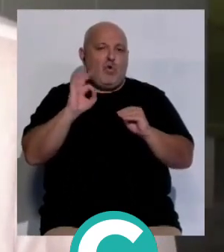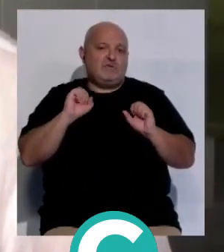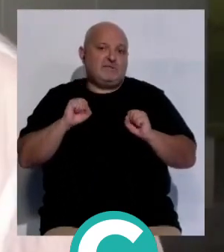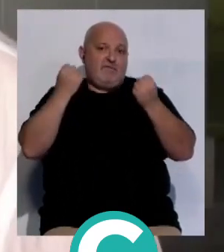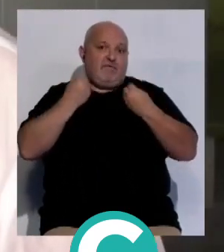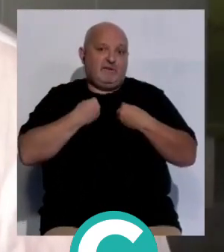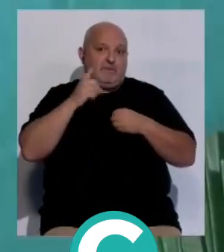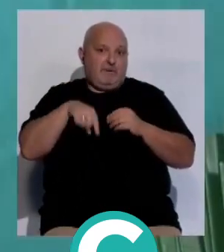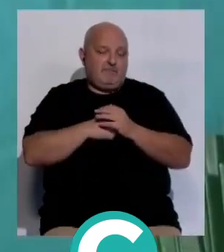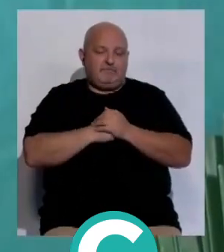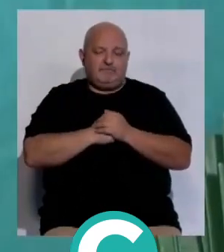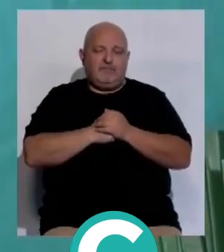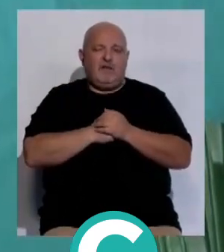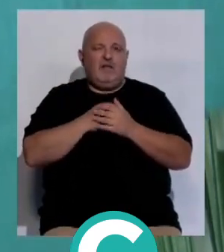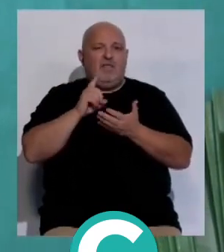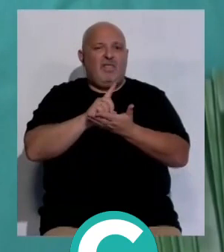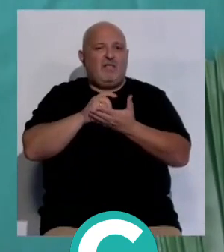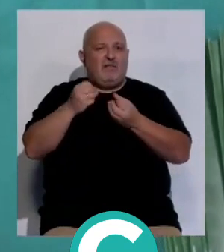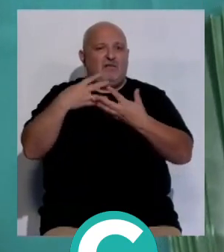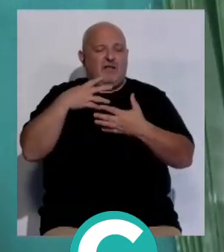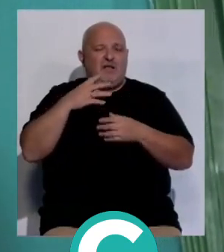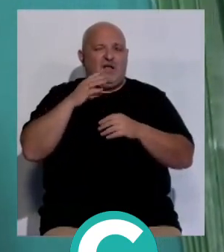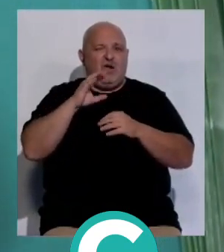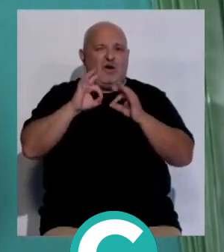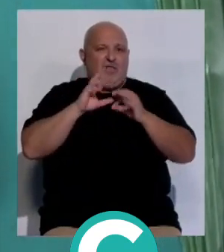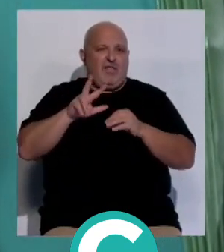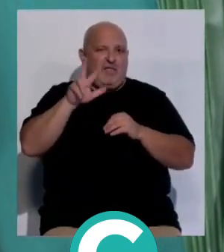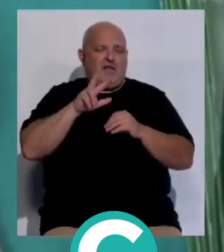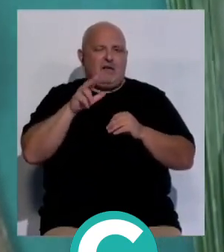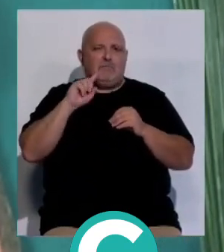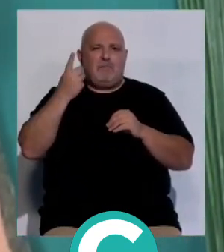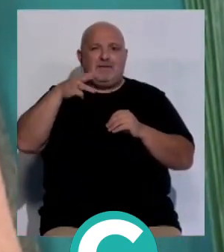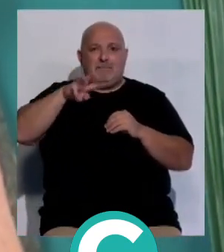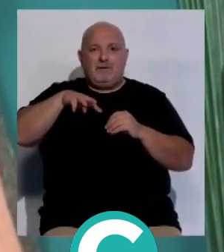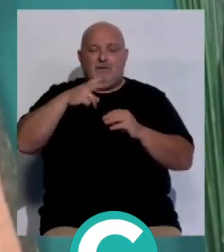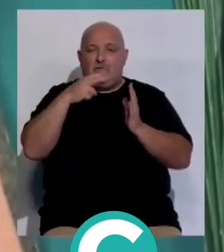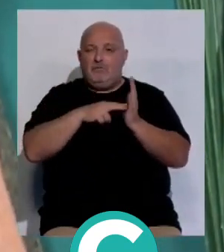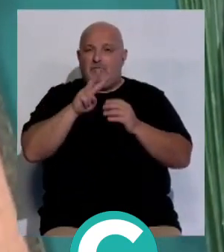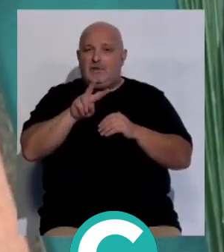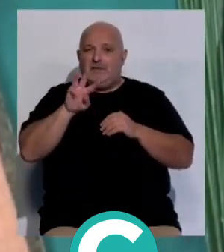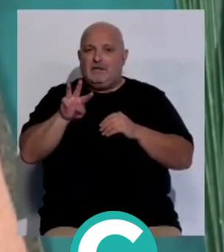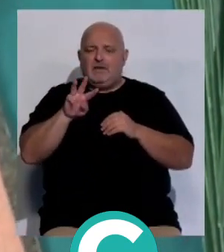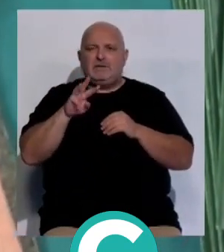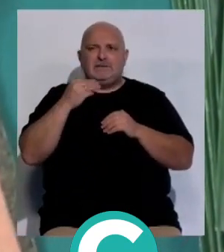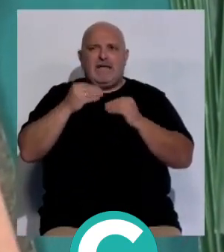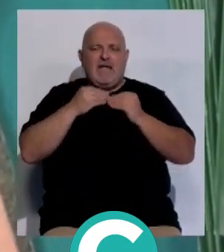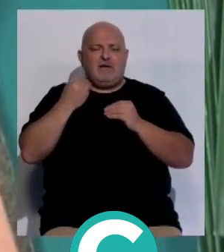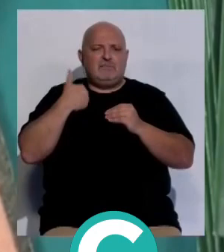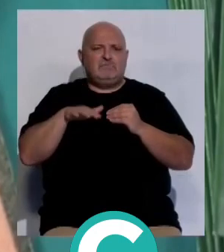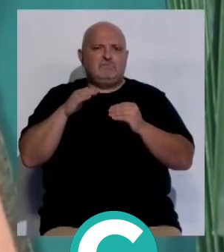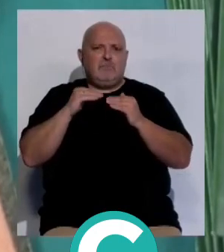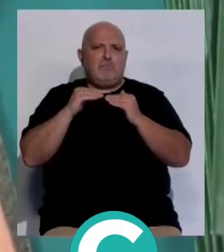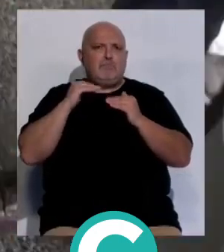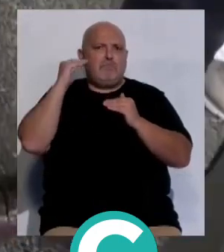salvar la vida directamente. Según datos de la Organización Nacional de Trasplantes en el primer trimestre de 2023 se ha registrado un